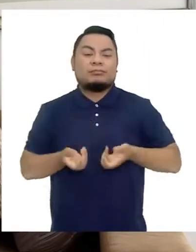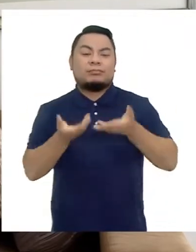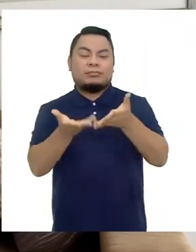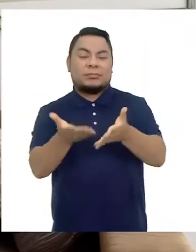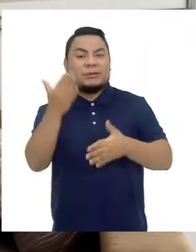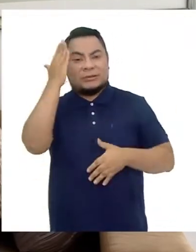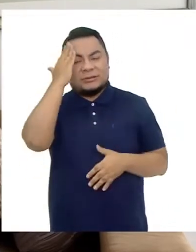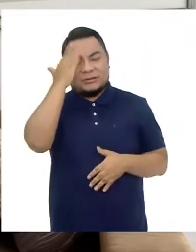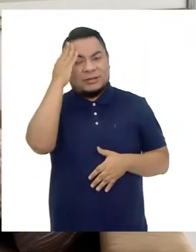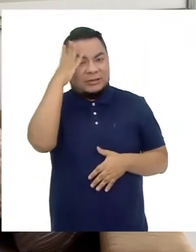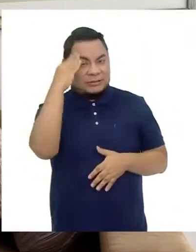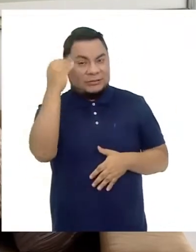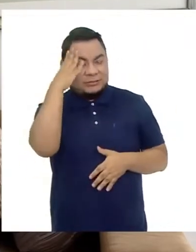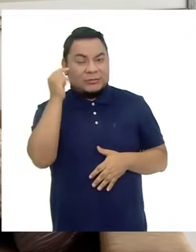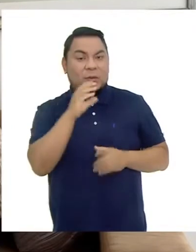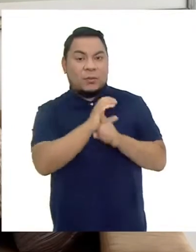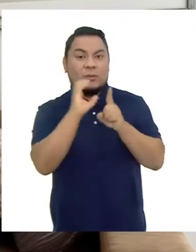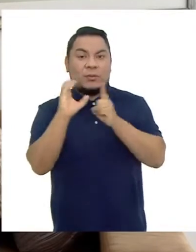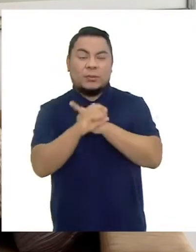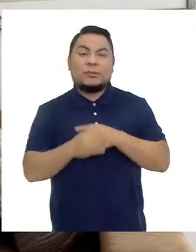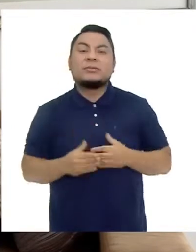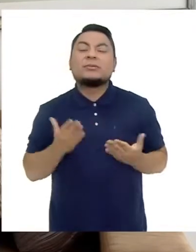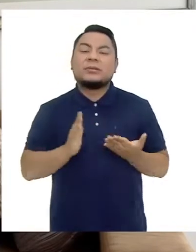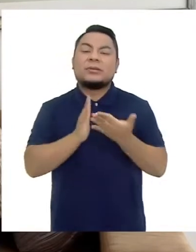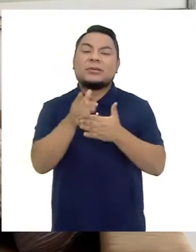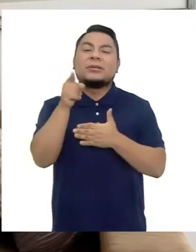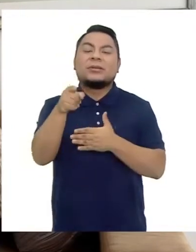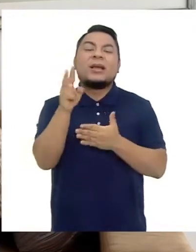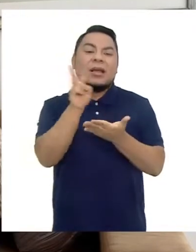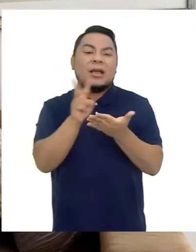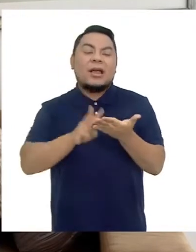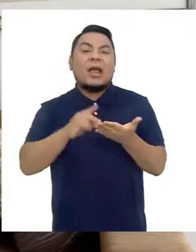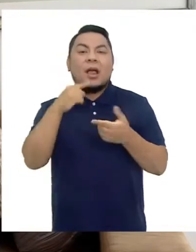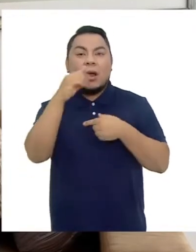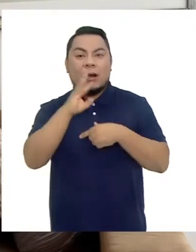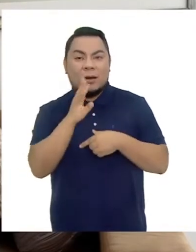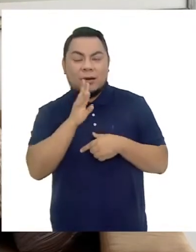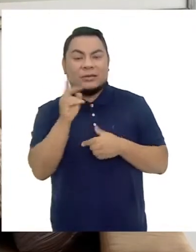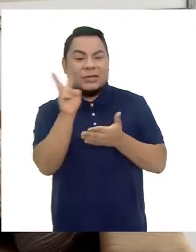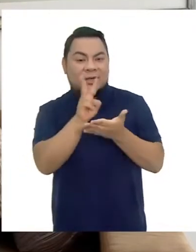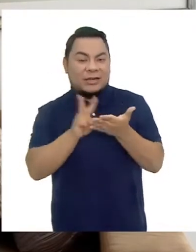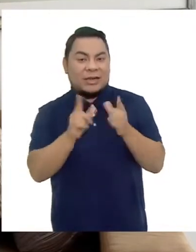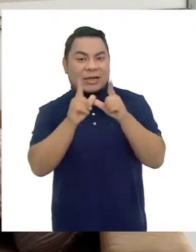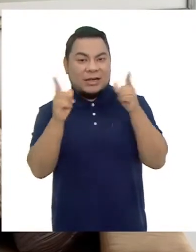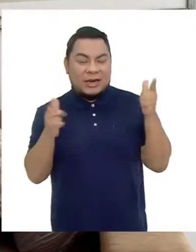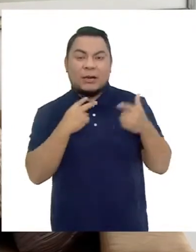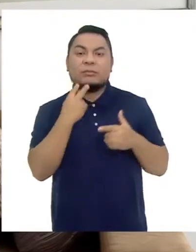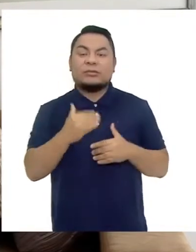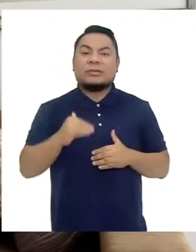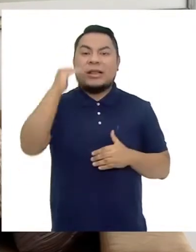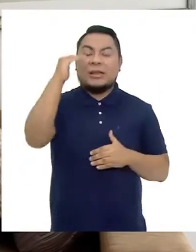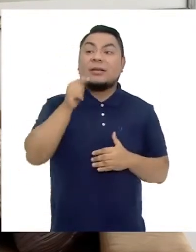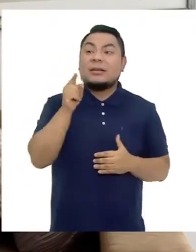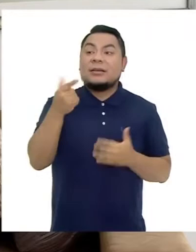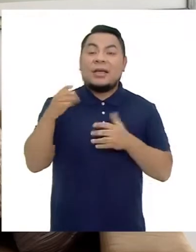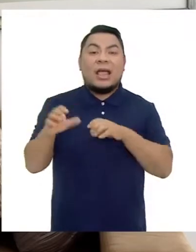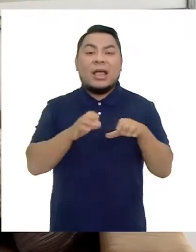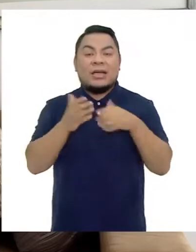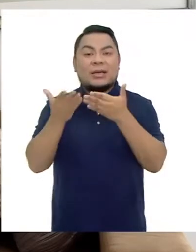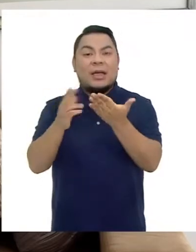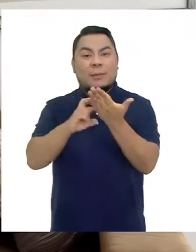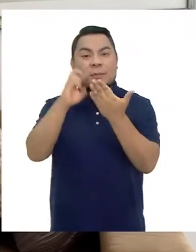Como transmisor De saberes Y experiencias Culturales Por medio De la narración Oral Y la lectura En voz alta